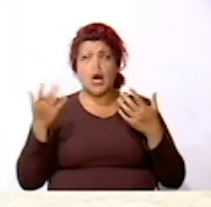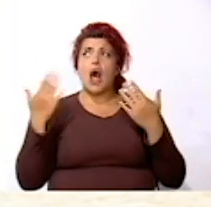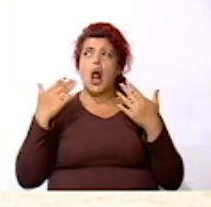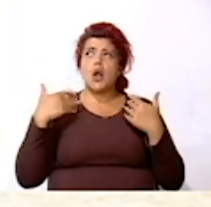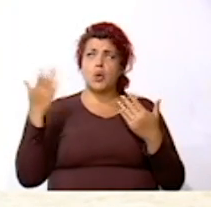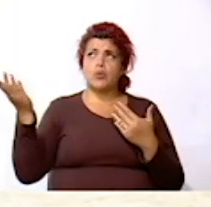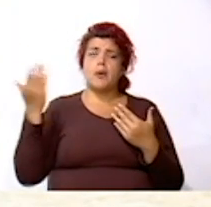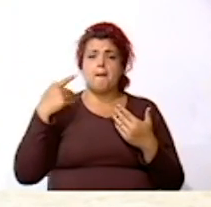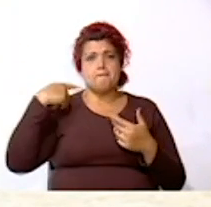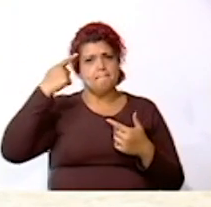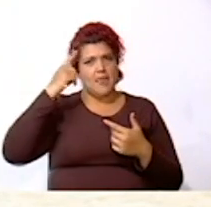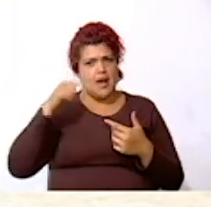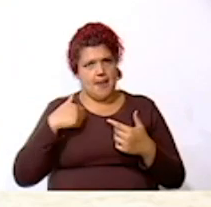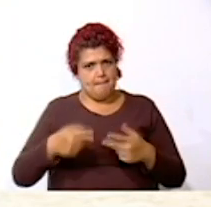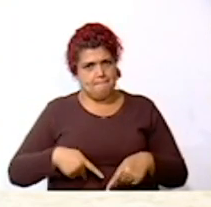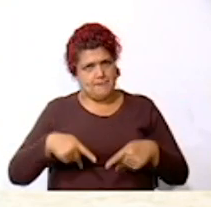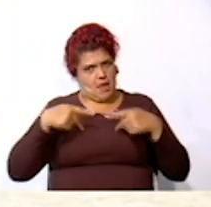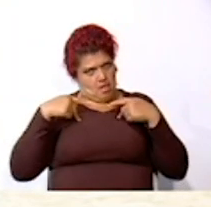Para vivir